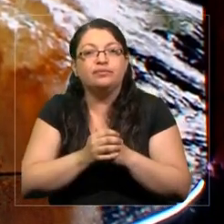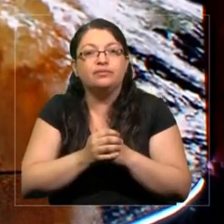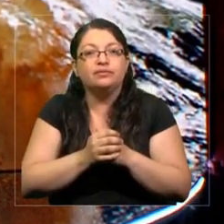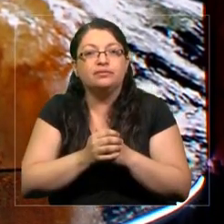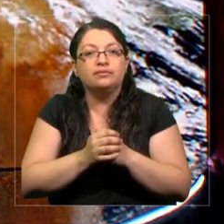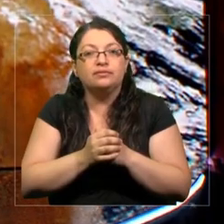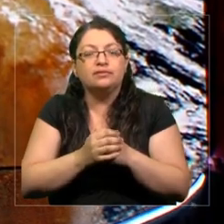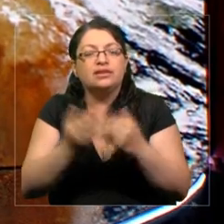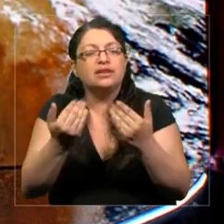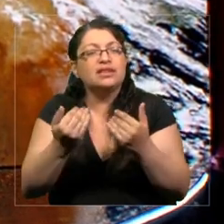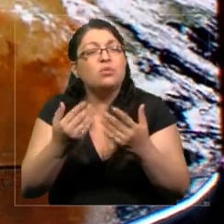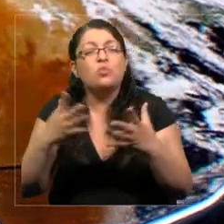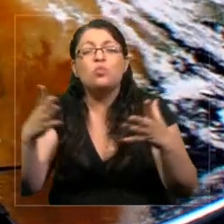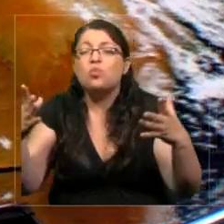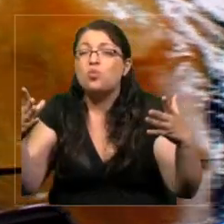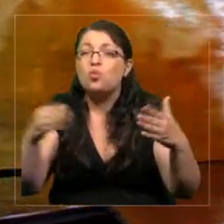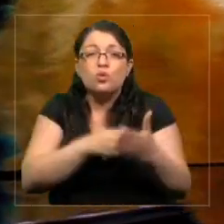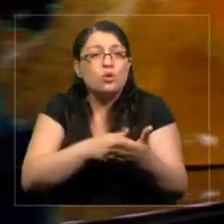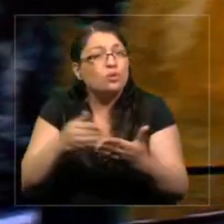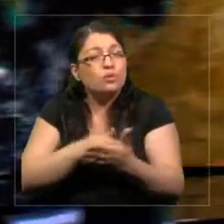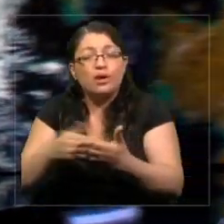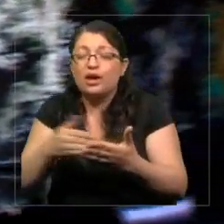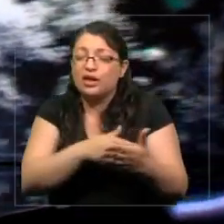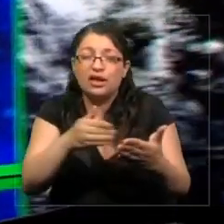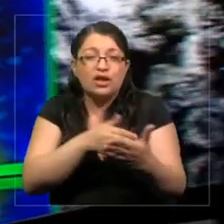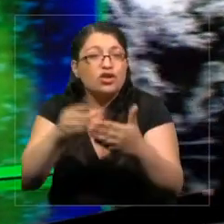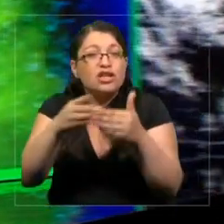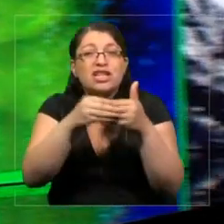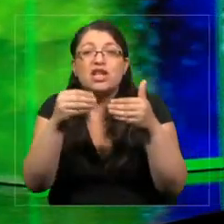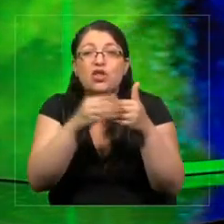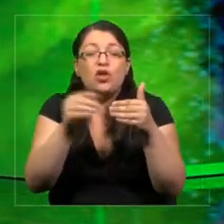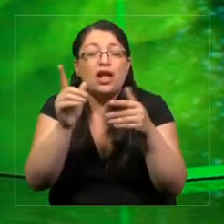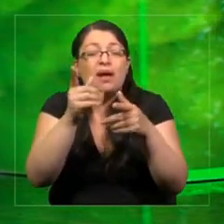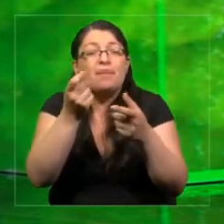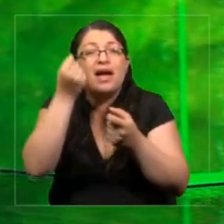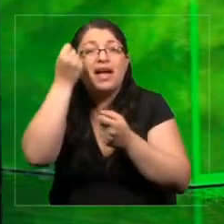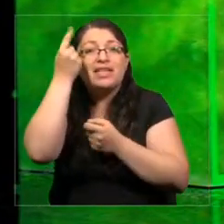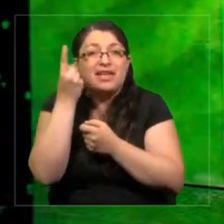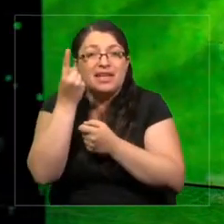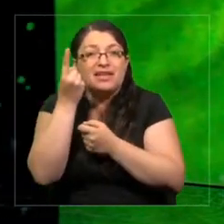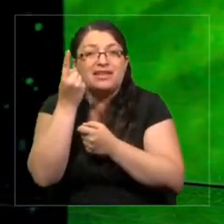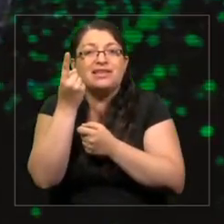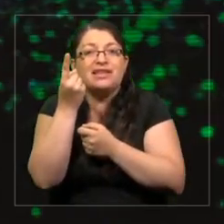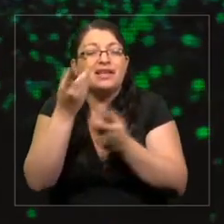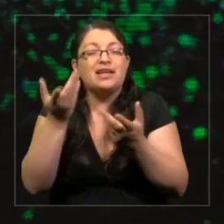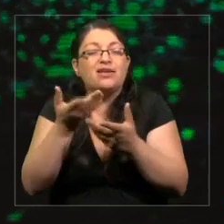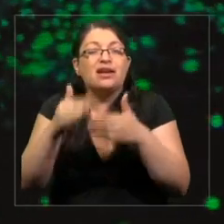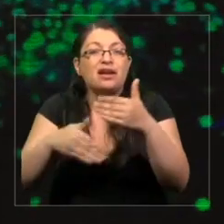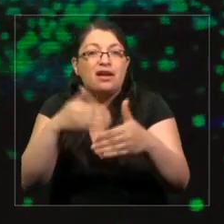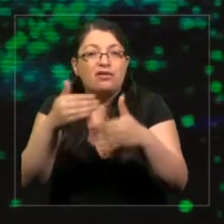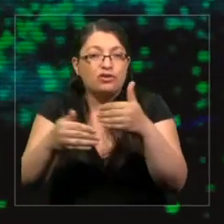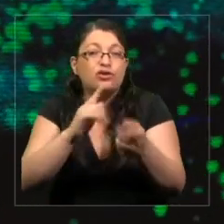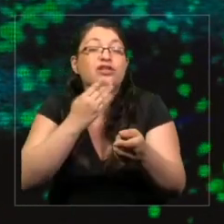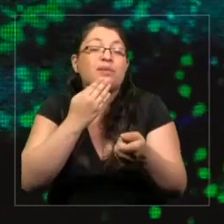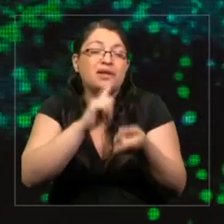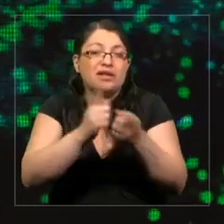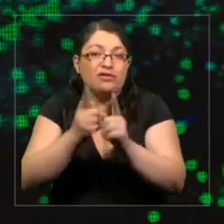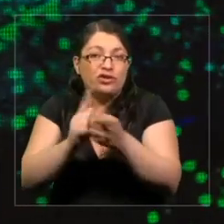dólares para poder entender esos conceptos que subyacen en la función y la evolución de esta parte